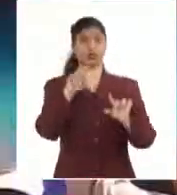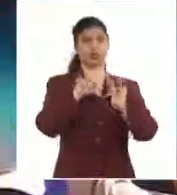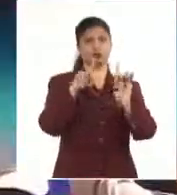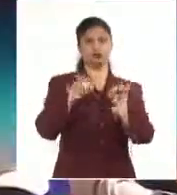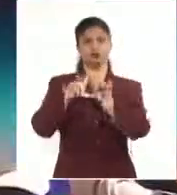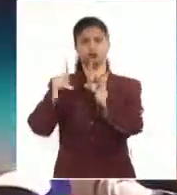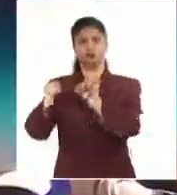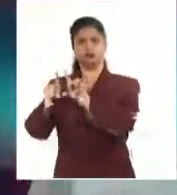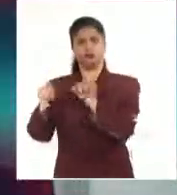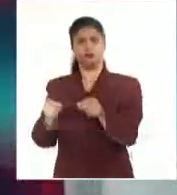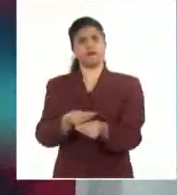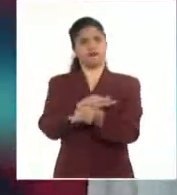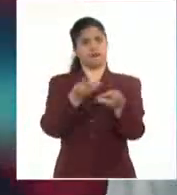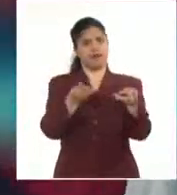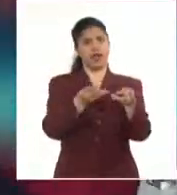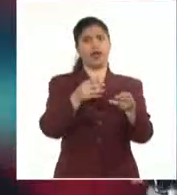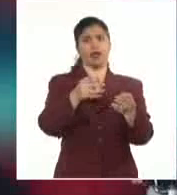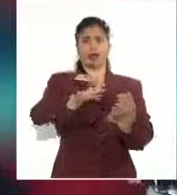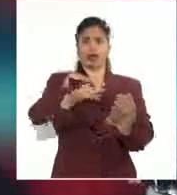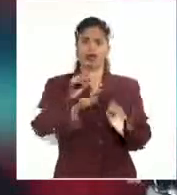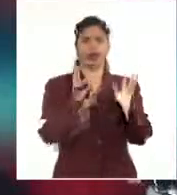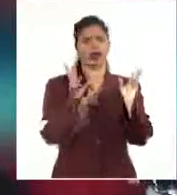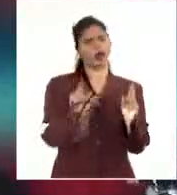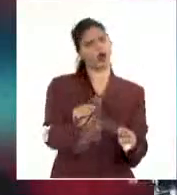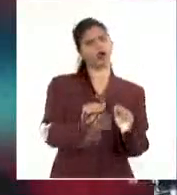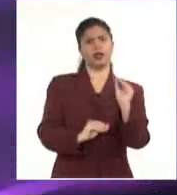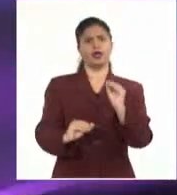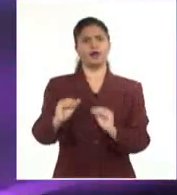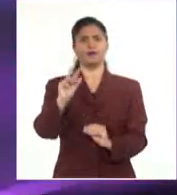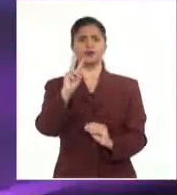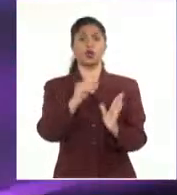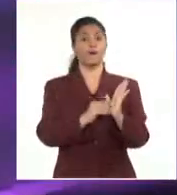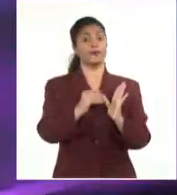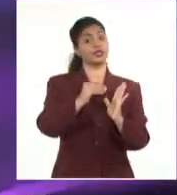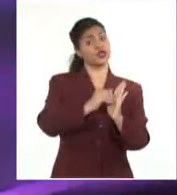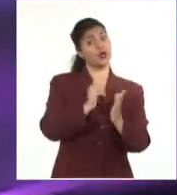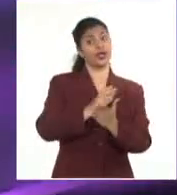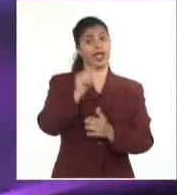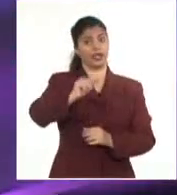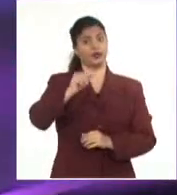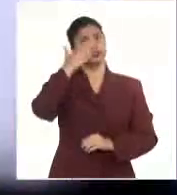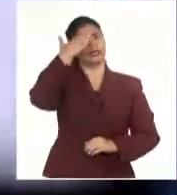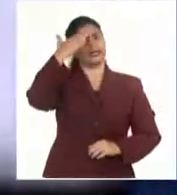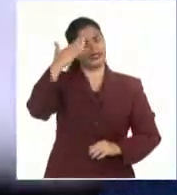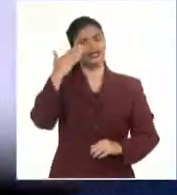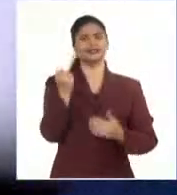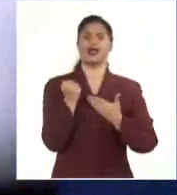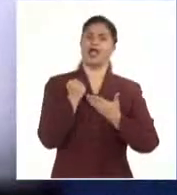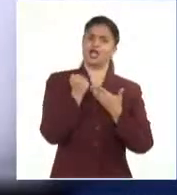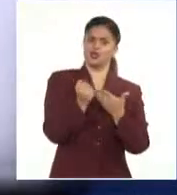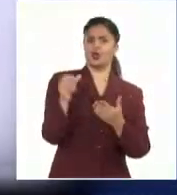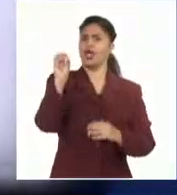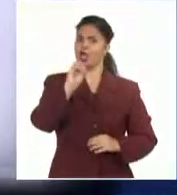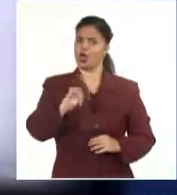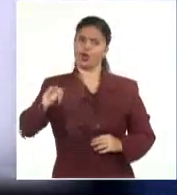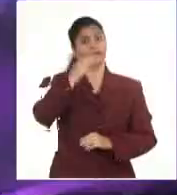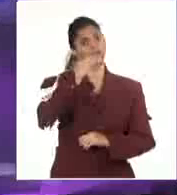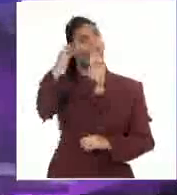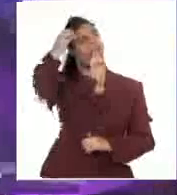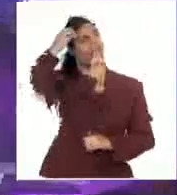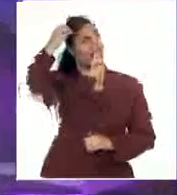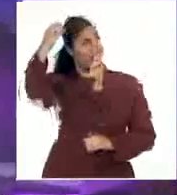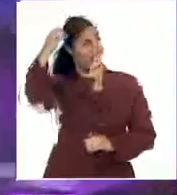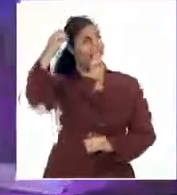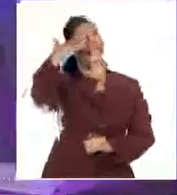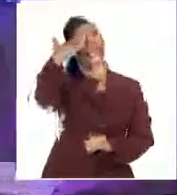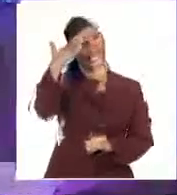beneficiará a más de 2 millones de estudiantes y se realizará gracias a los aportes de entidades estatales. Esos